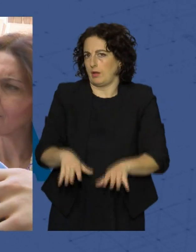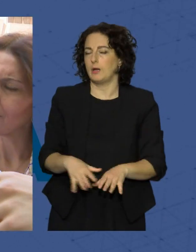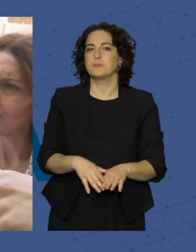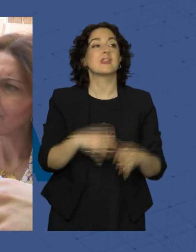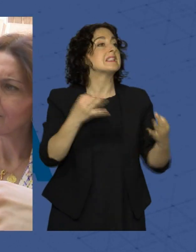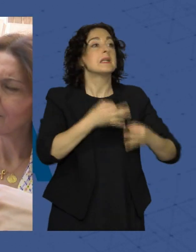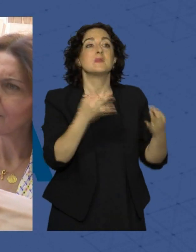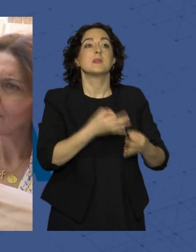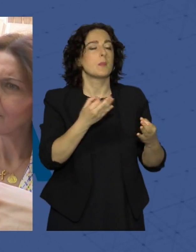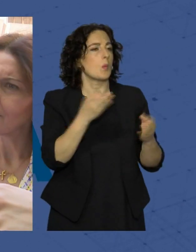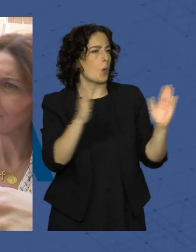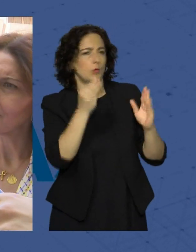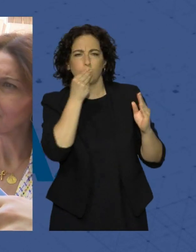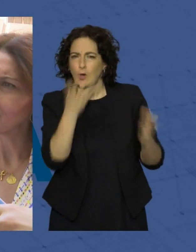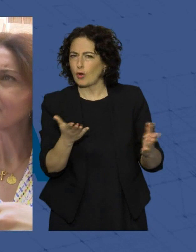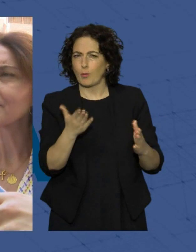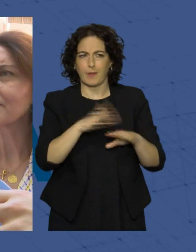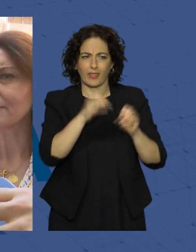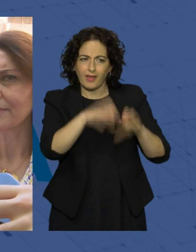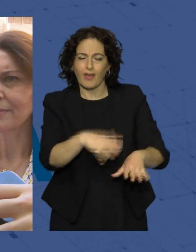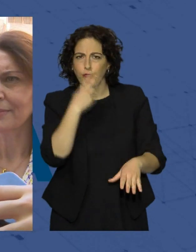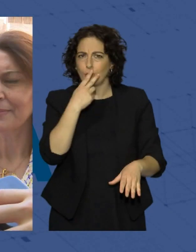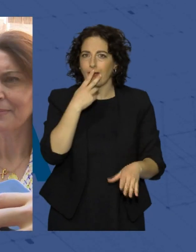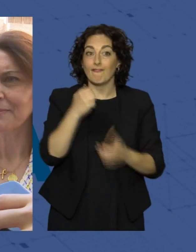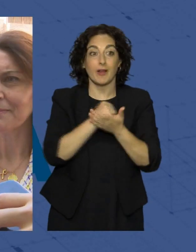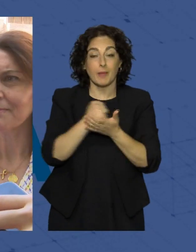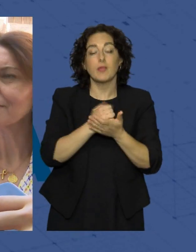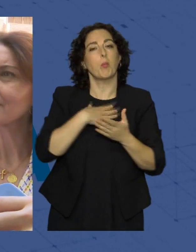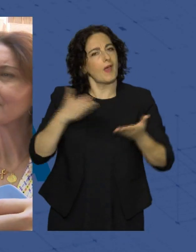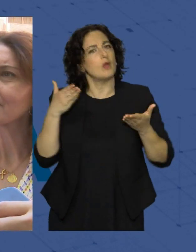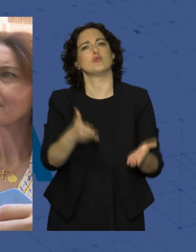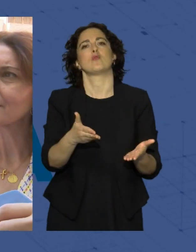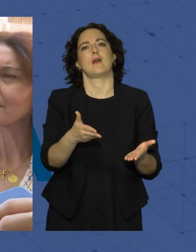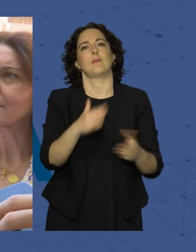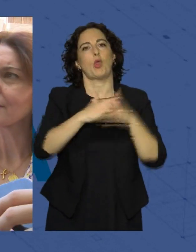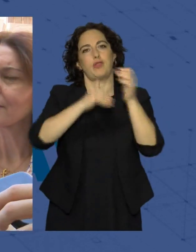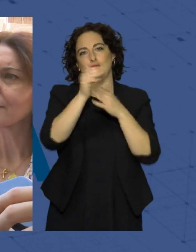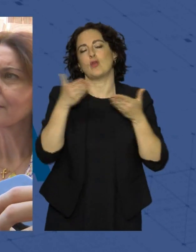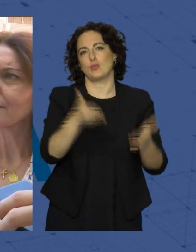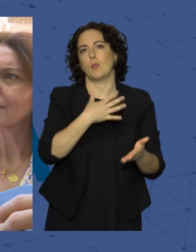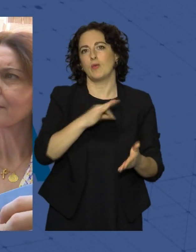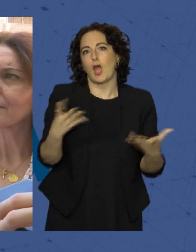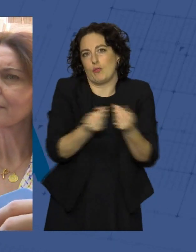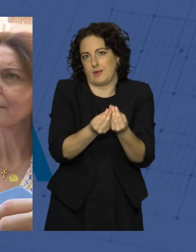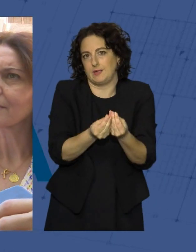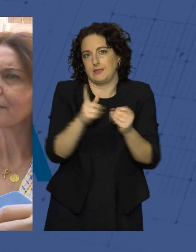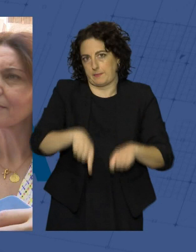siempre es buen momento para dejar de fumar, que las farmacias almerienses te pueden ayudar en este proceso y acompañarte